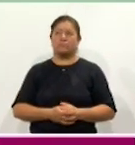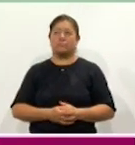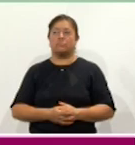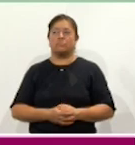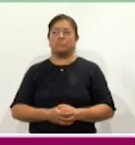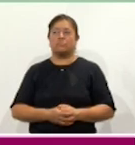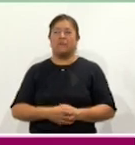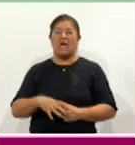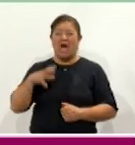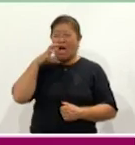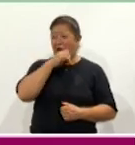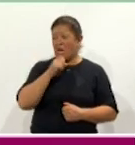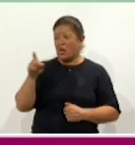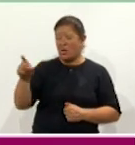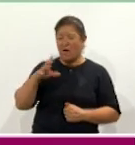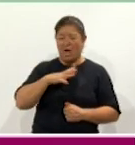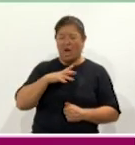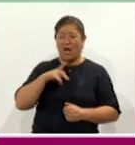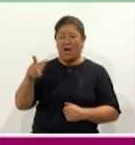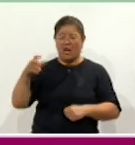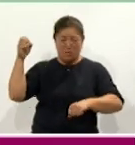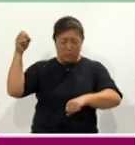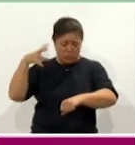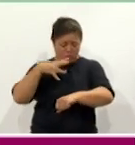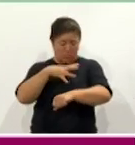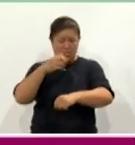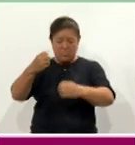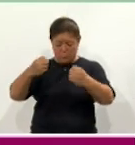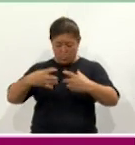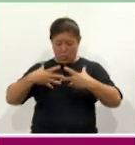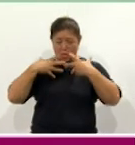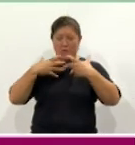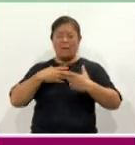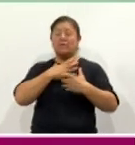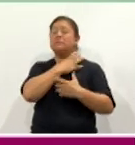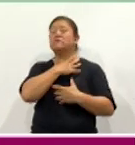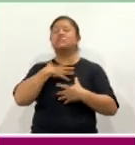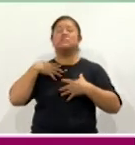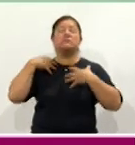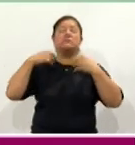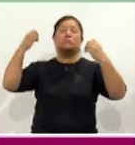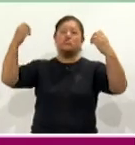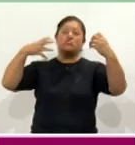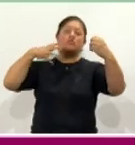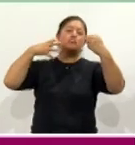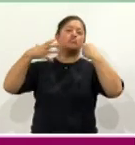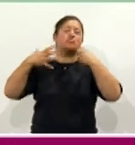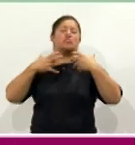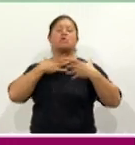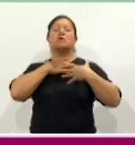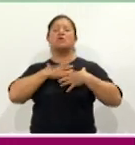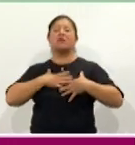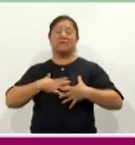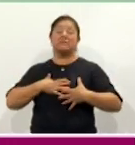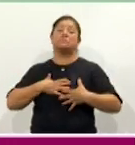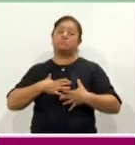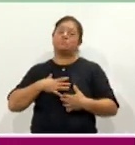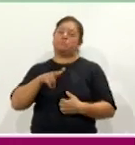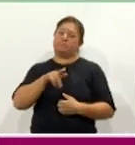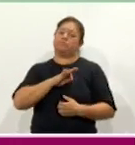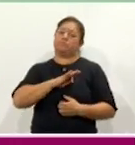el calor lo que da esas lesiones de miliaria, pero la exposición al sol sí puede dar